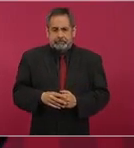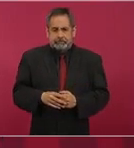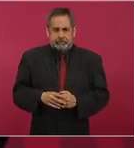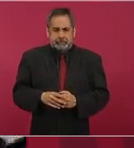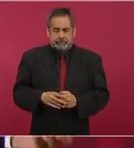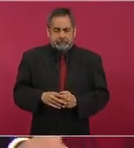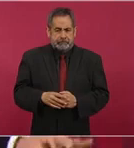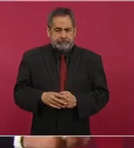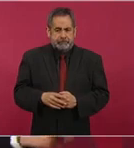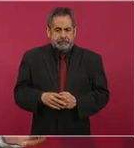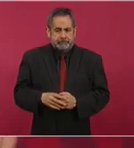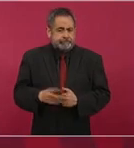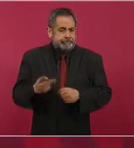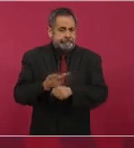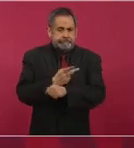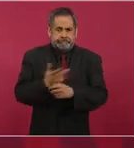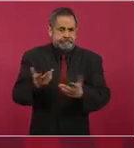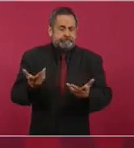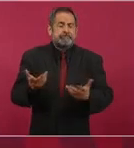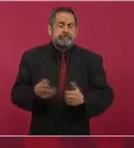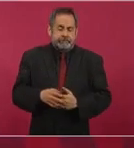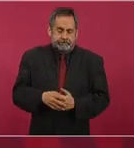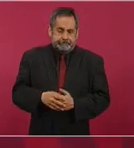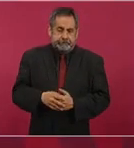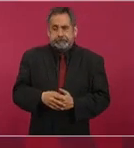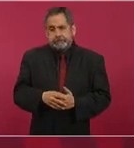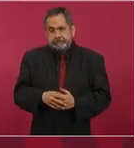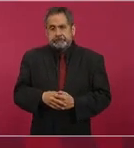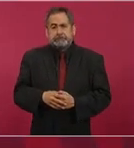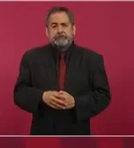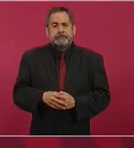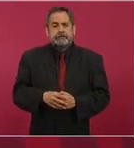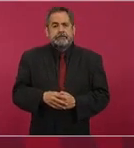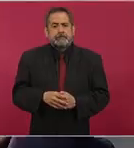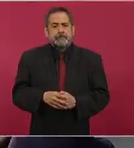¿qué pasó? ¿Qué pasó?